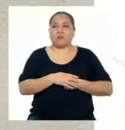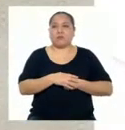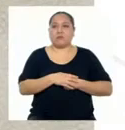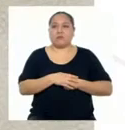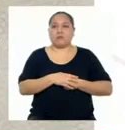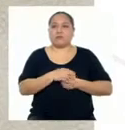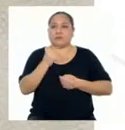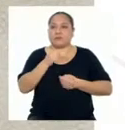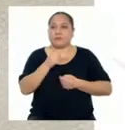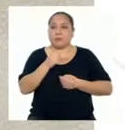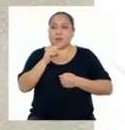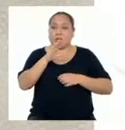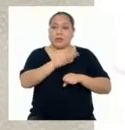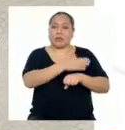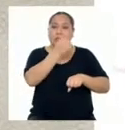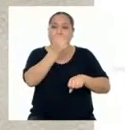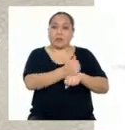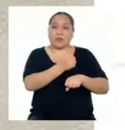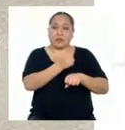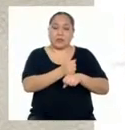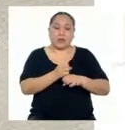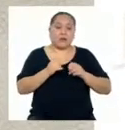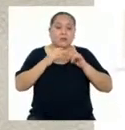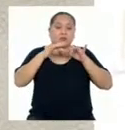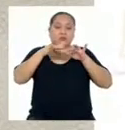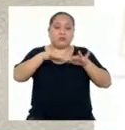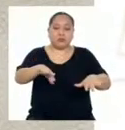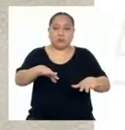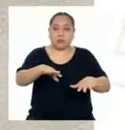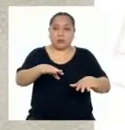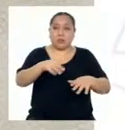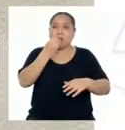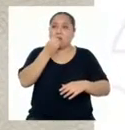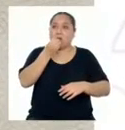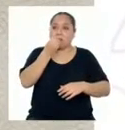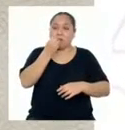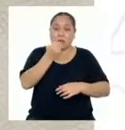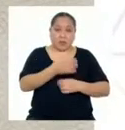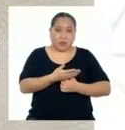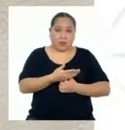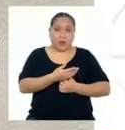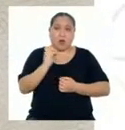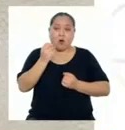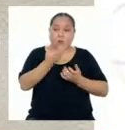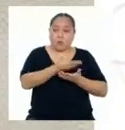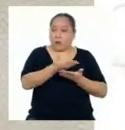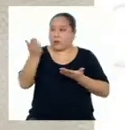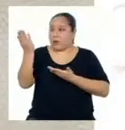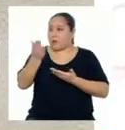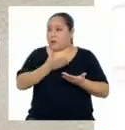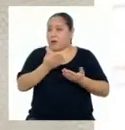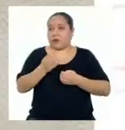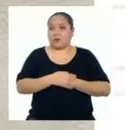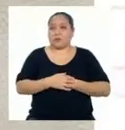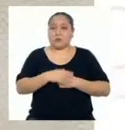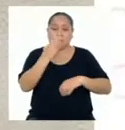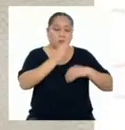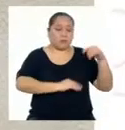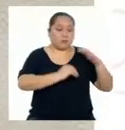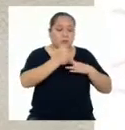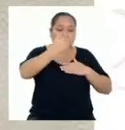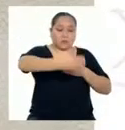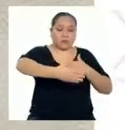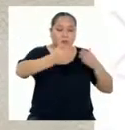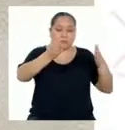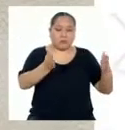De Santanita Donde se irradian Los alimentos Para consumo nacional O exportaciones Es un edificio Construido de concreto armado